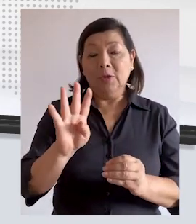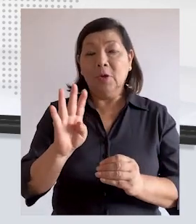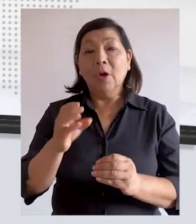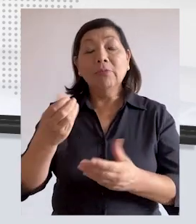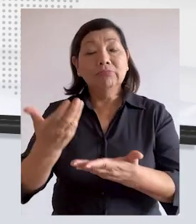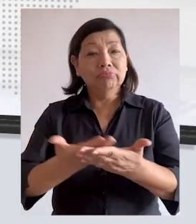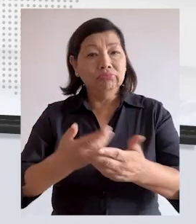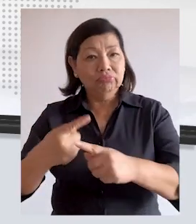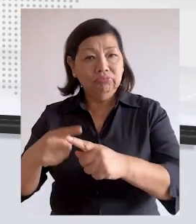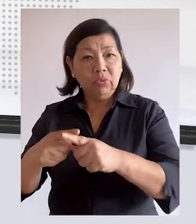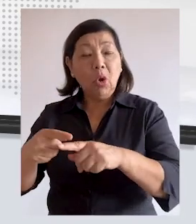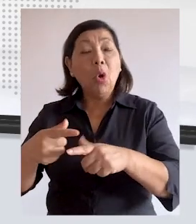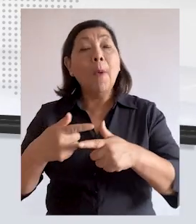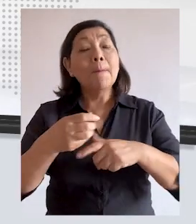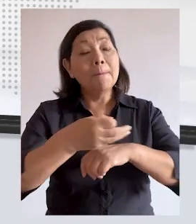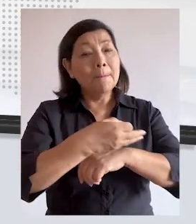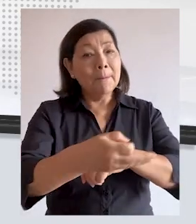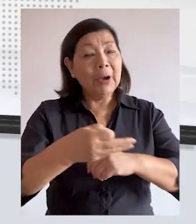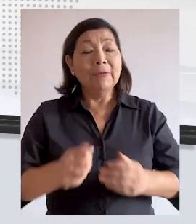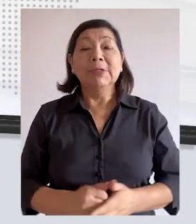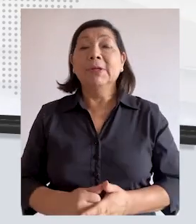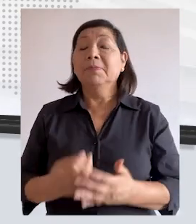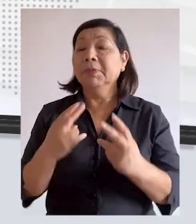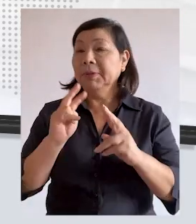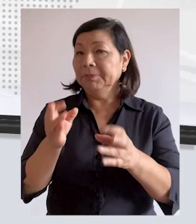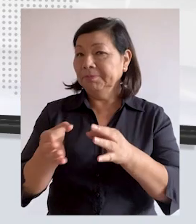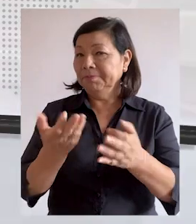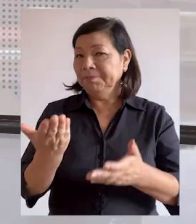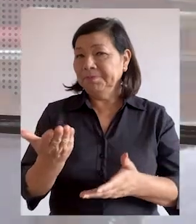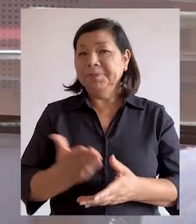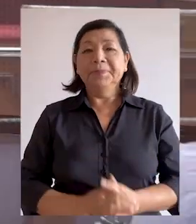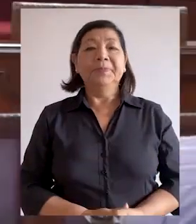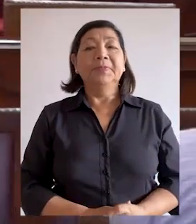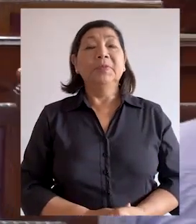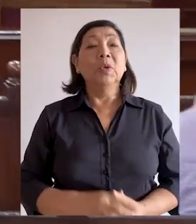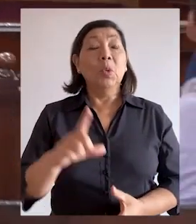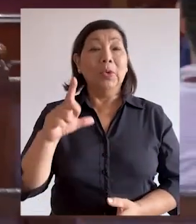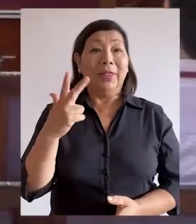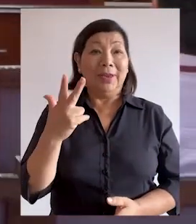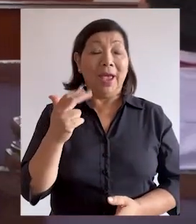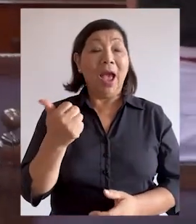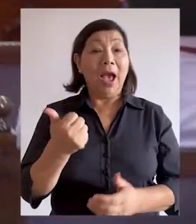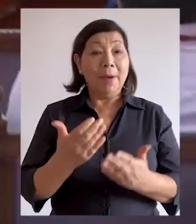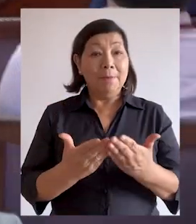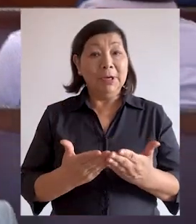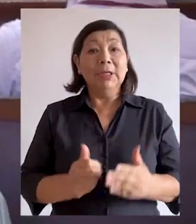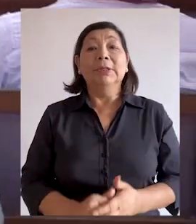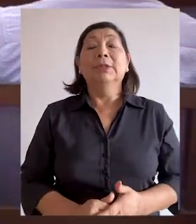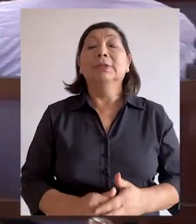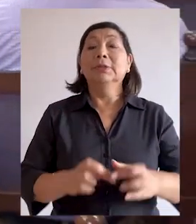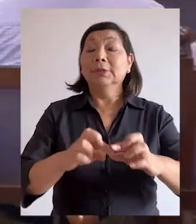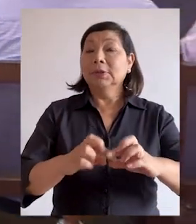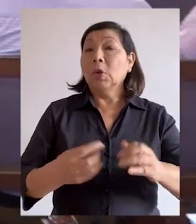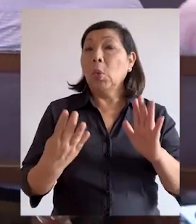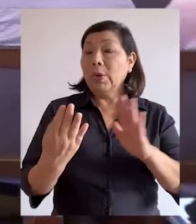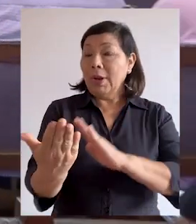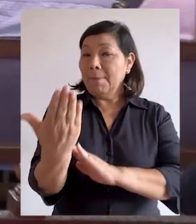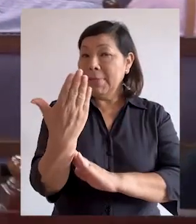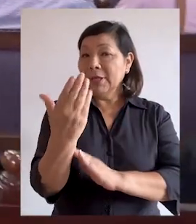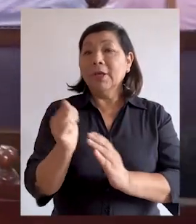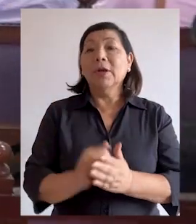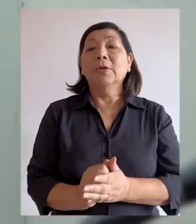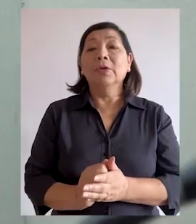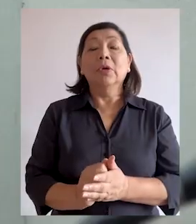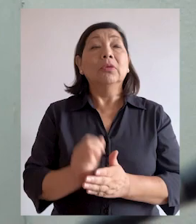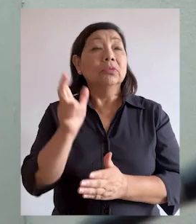causas procedentes de diversas localidades del país. Les tenemos los detalles. El lunes 3 de abril se inició la audiencia pública a las 9 de la